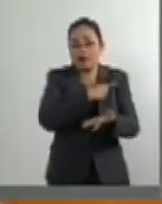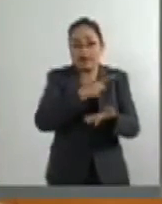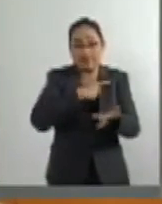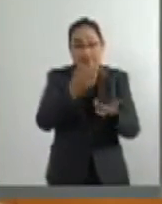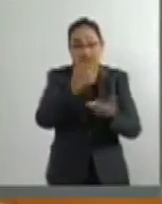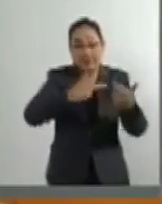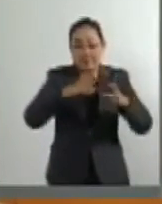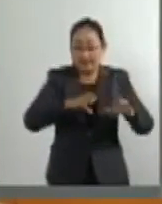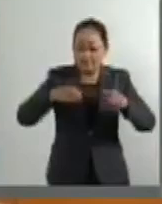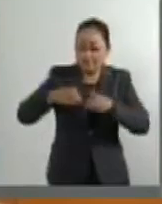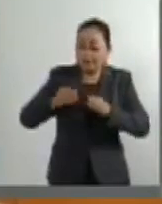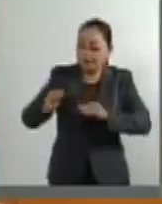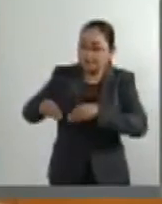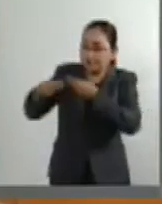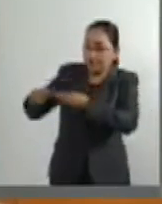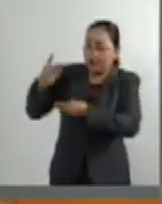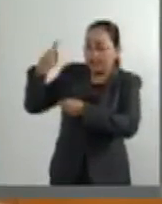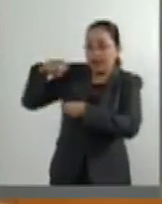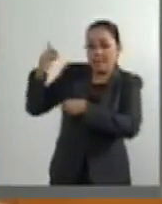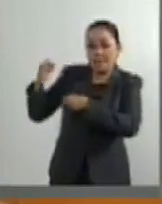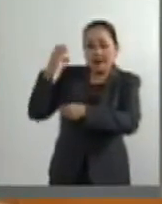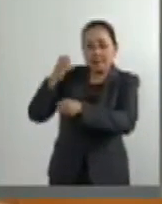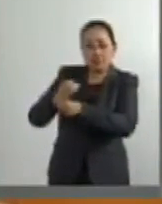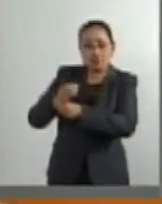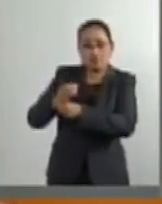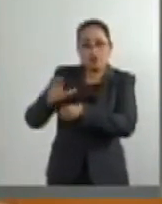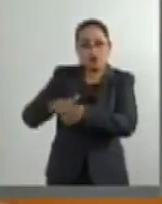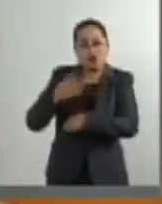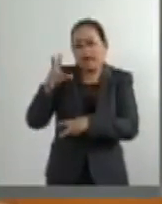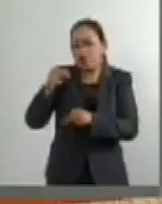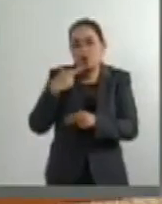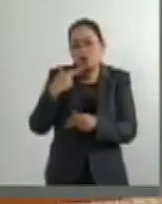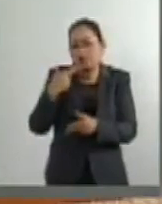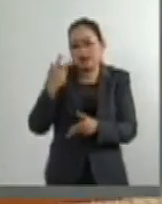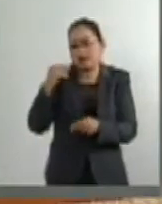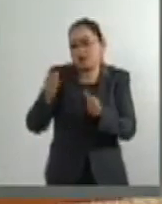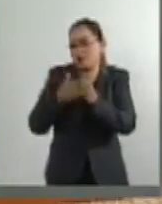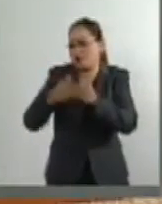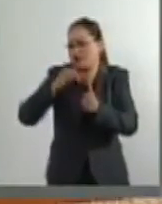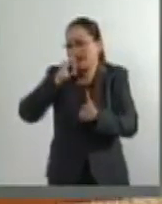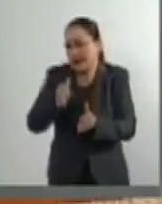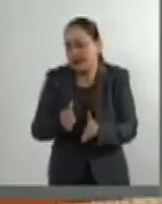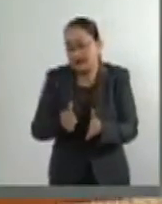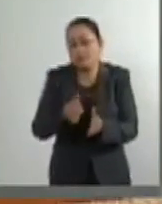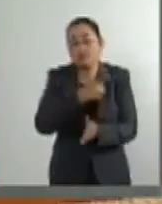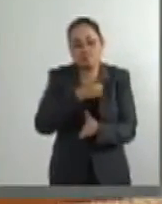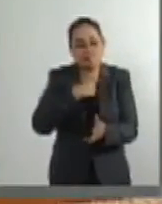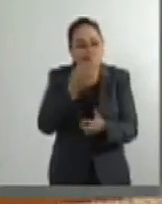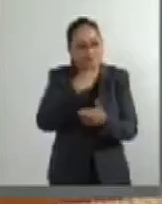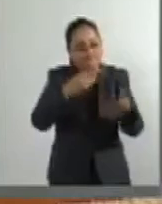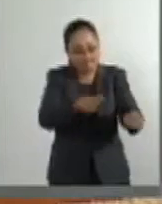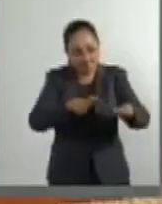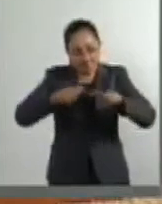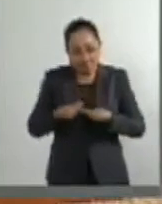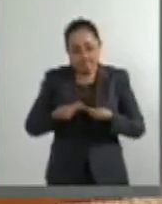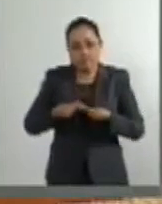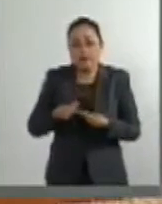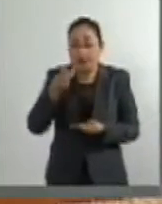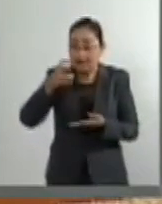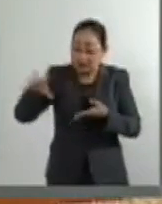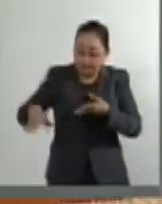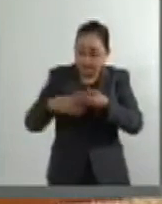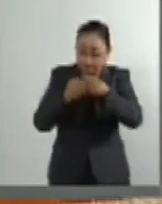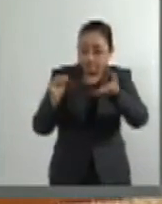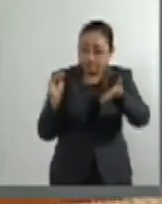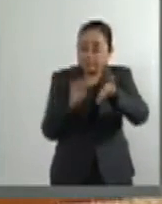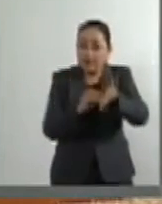las arcas de la Federación puesto que no se van a utilizar. Esa parte, ese agregado es importante que